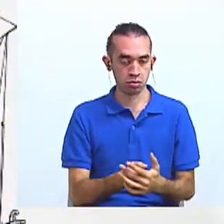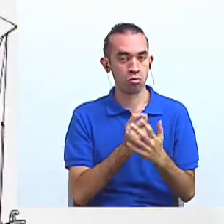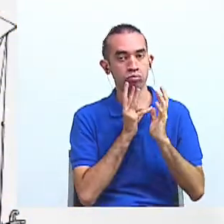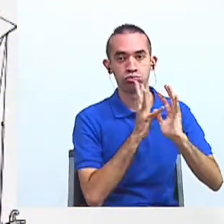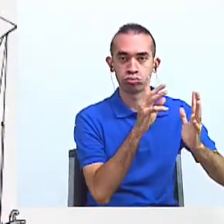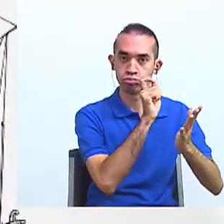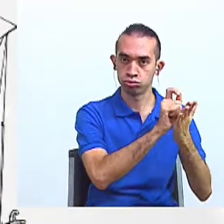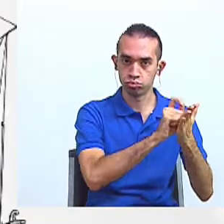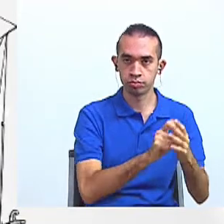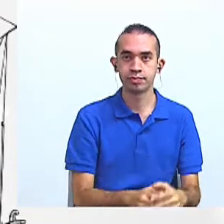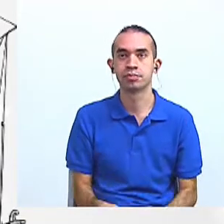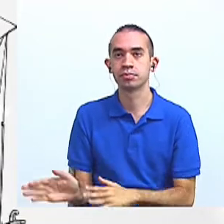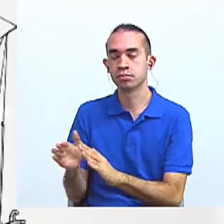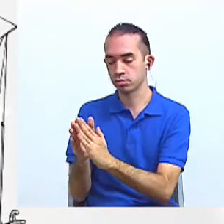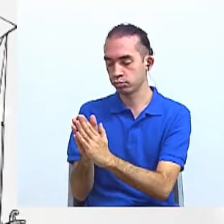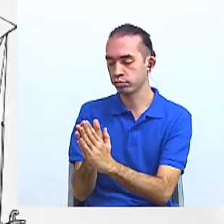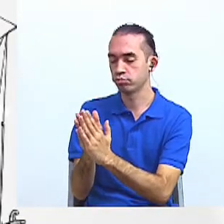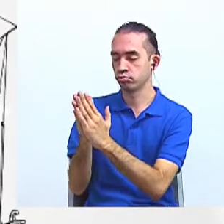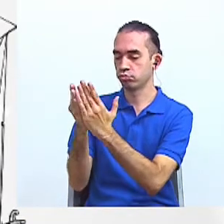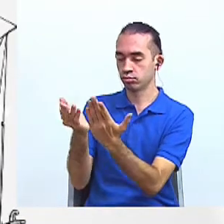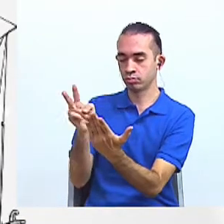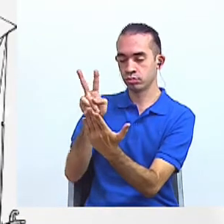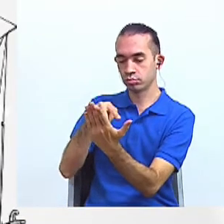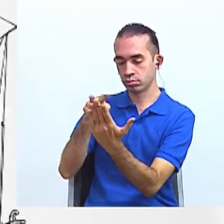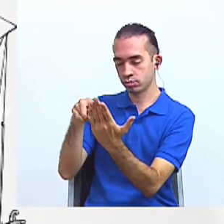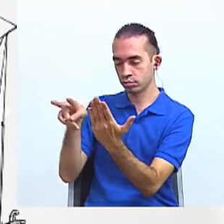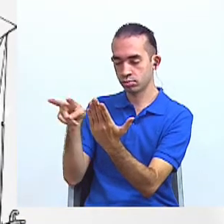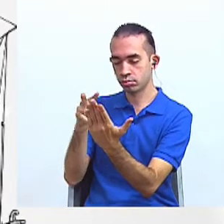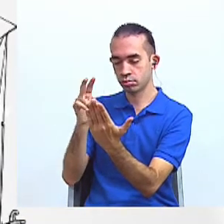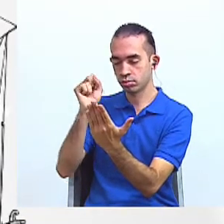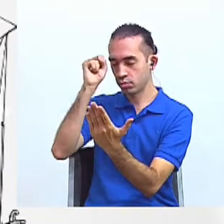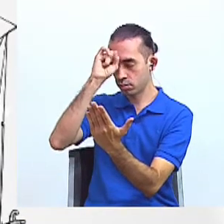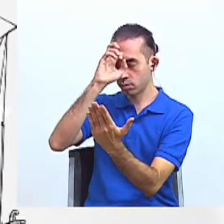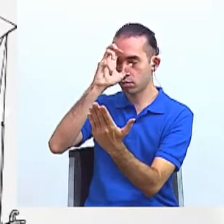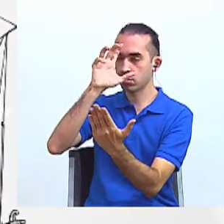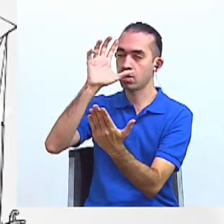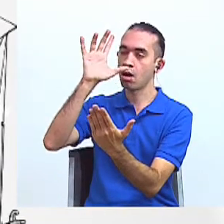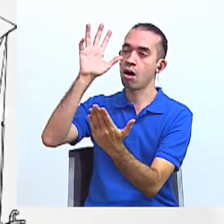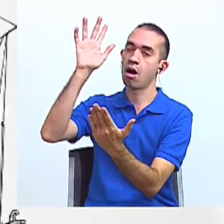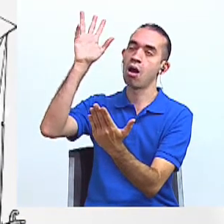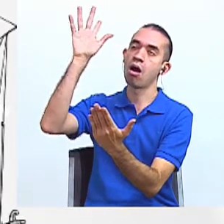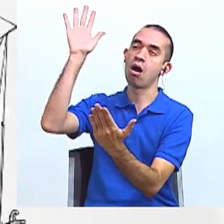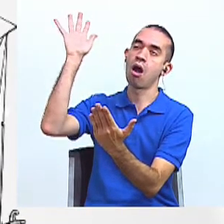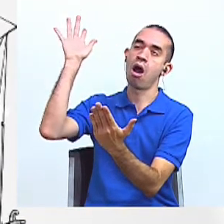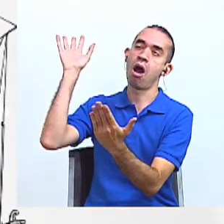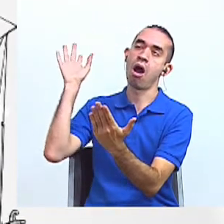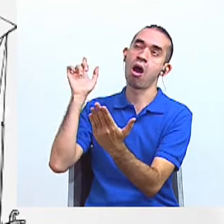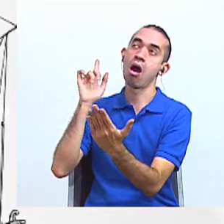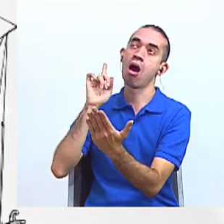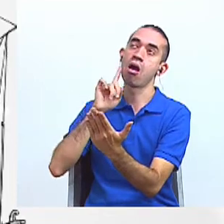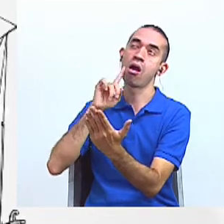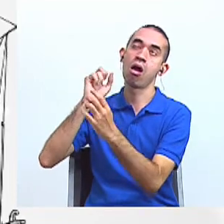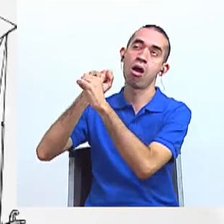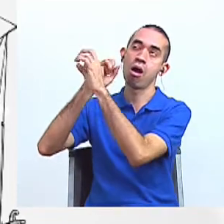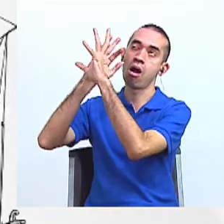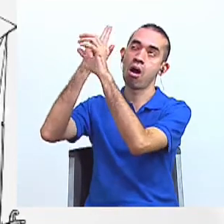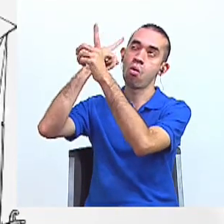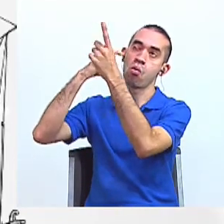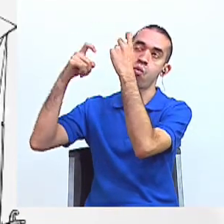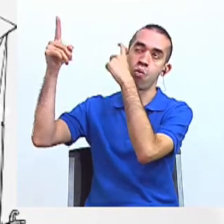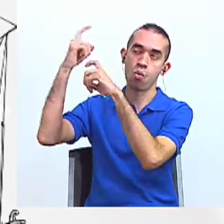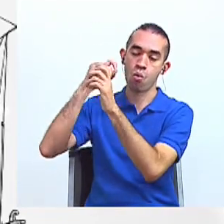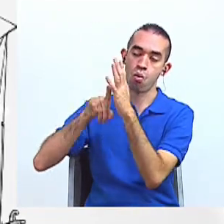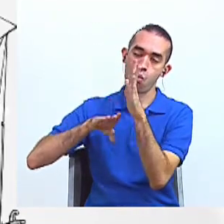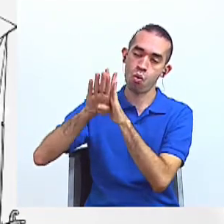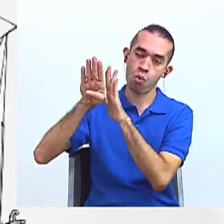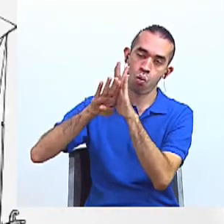Leer alimenta nuestra imaginación. Las historias de ficción son vitales para el desarrollo imaginativo. Provoca que